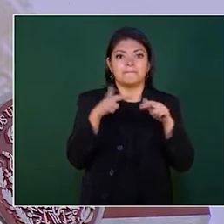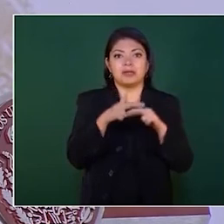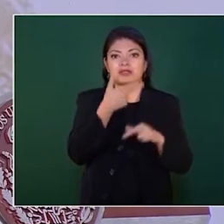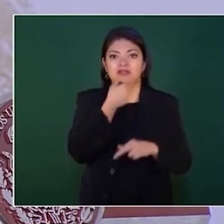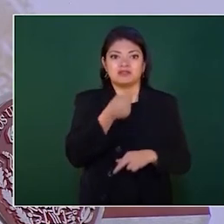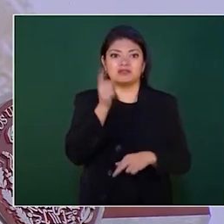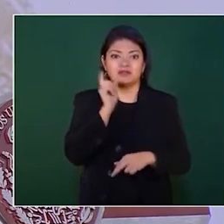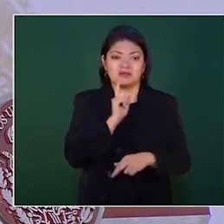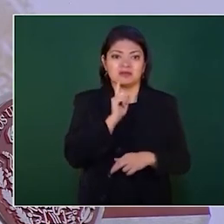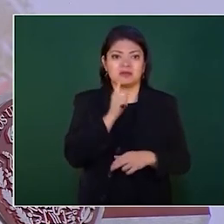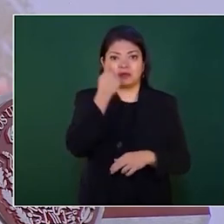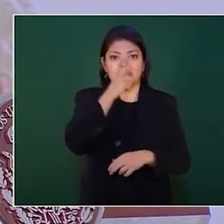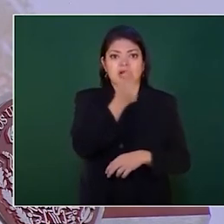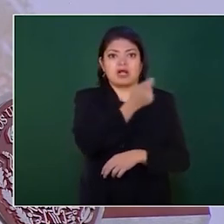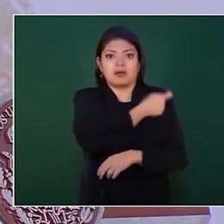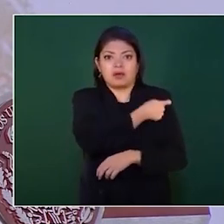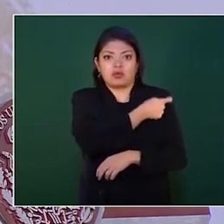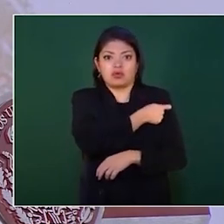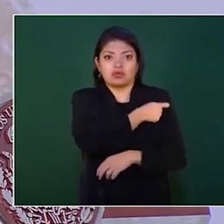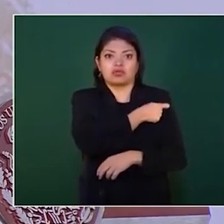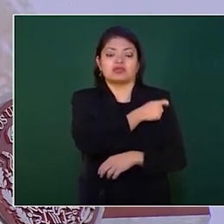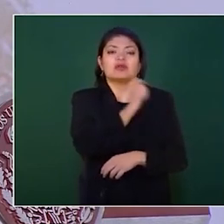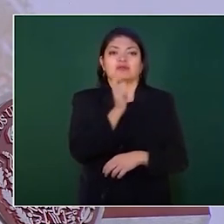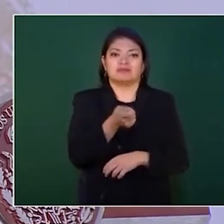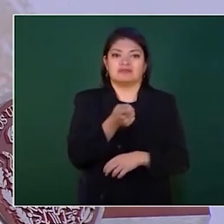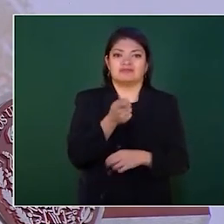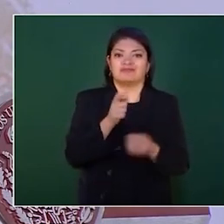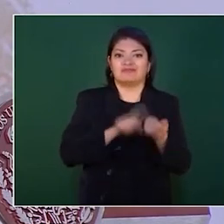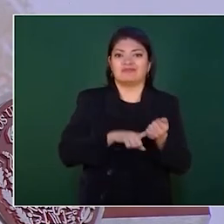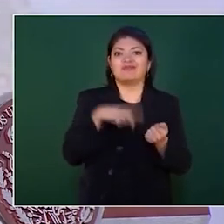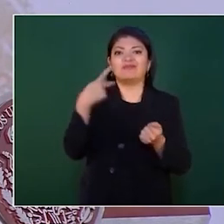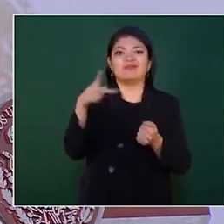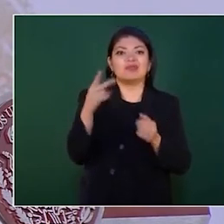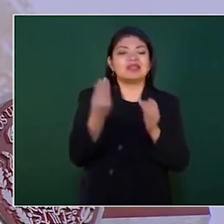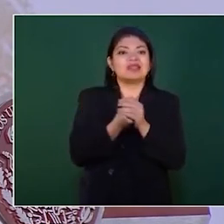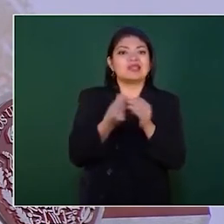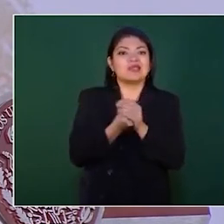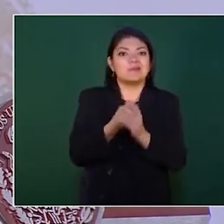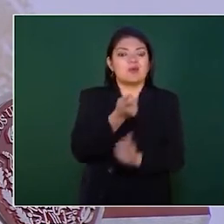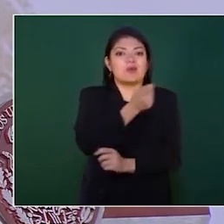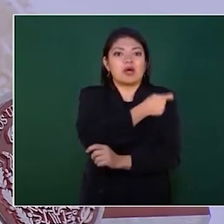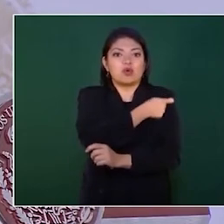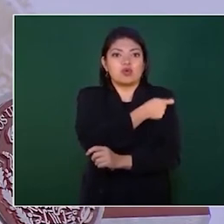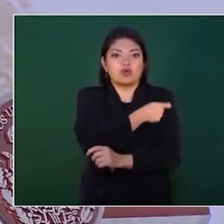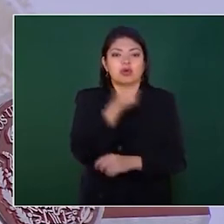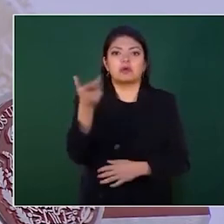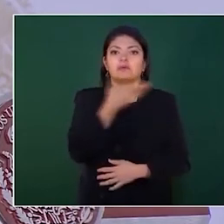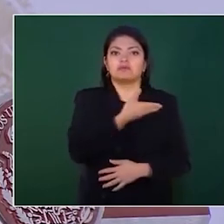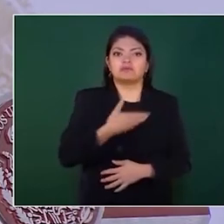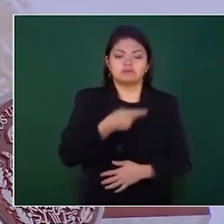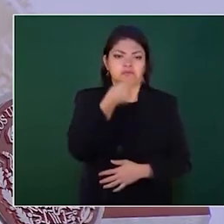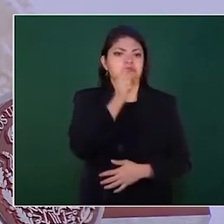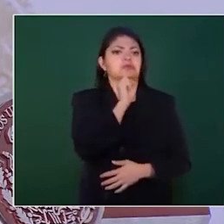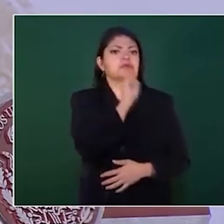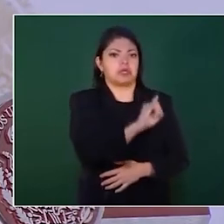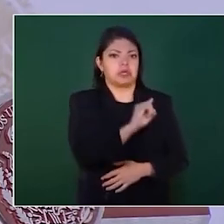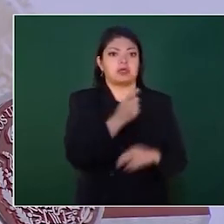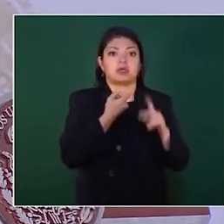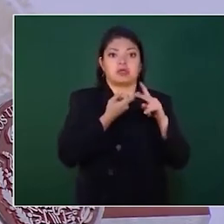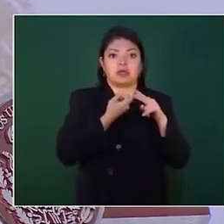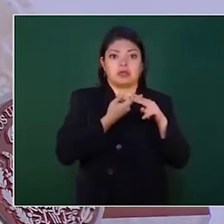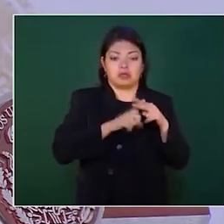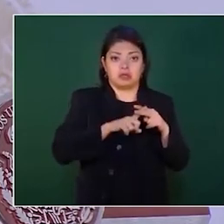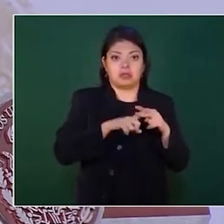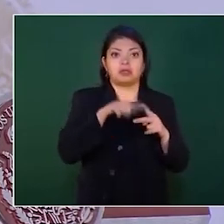en la vacunación, el refuerzo de la vacunación por el tipo de vacuna que ellos recibieron. La respuesta del presidente fue positiva para iniciar con